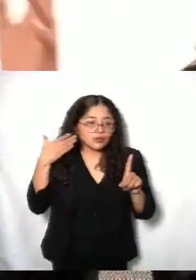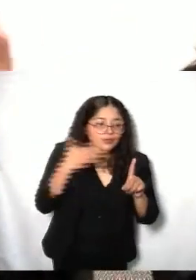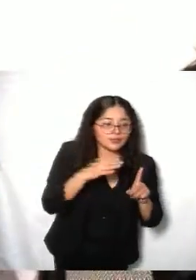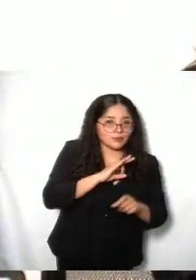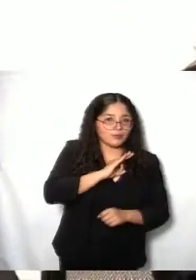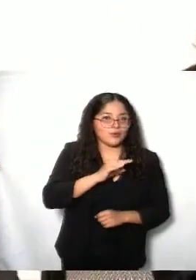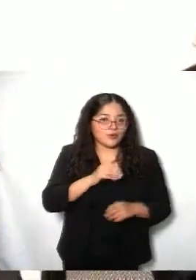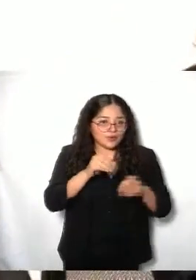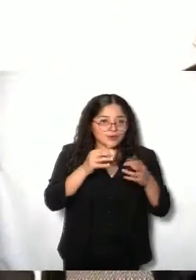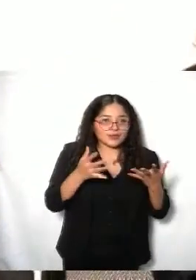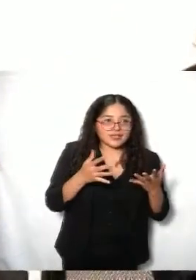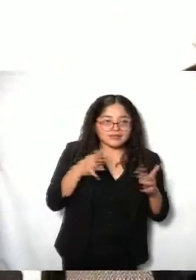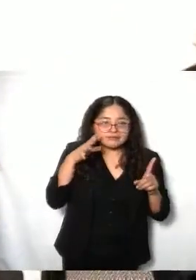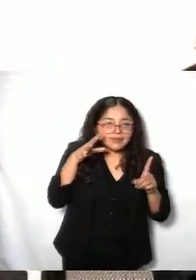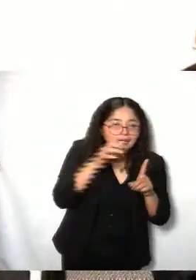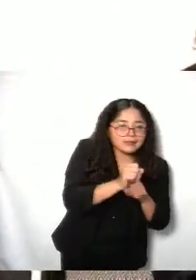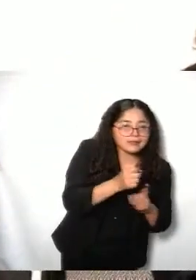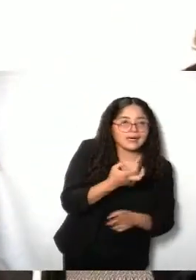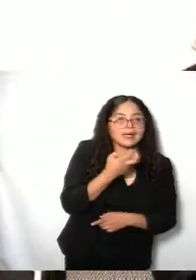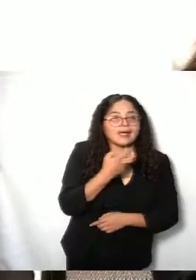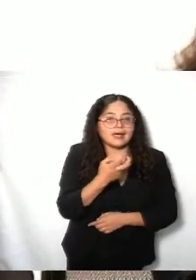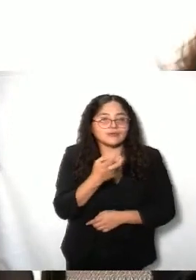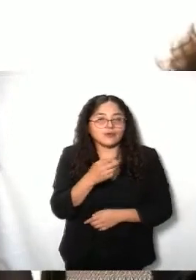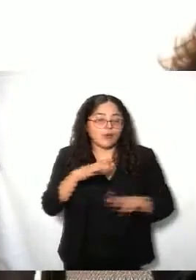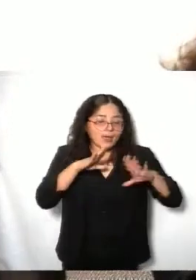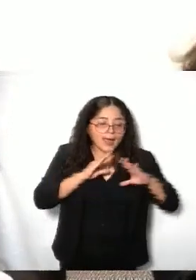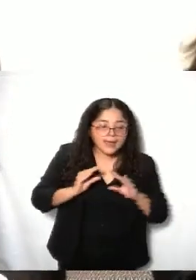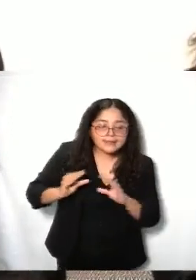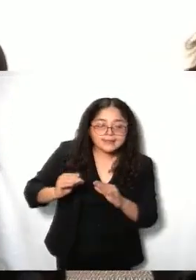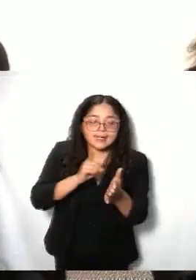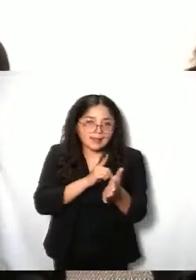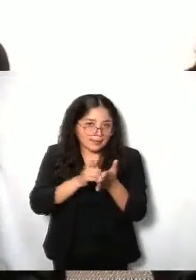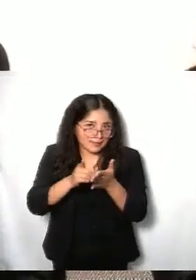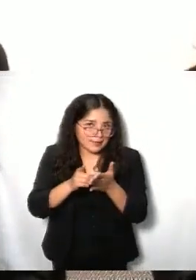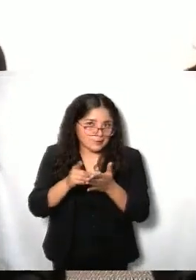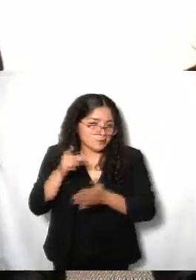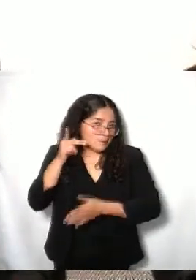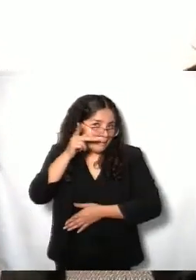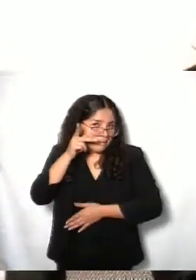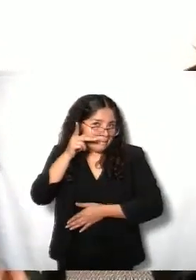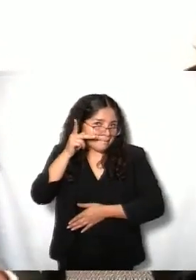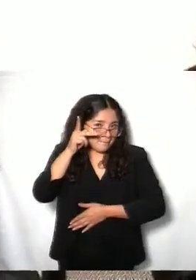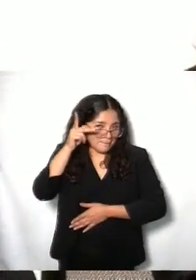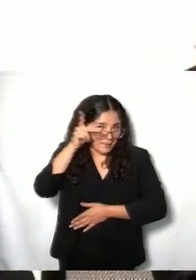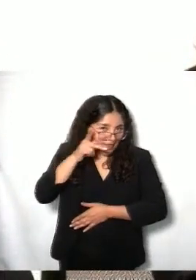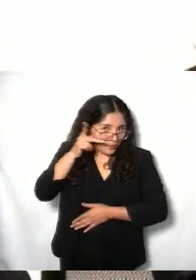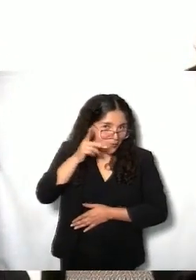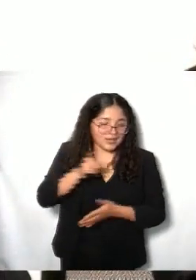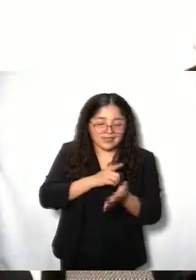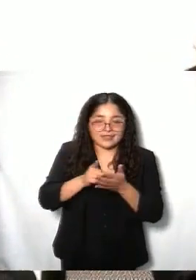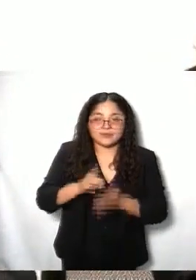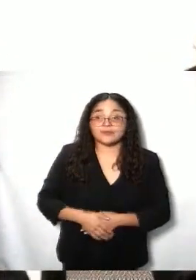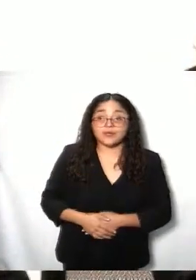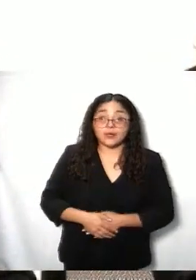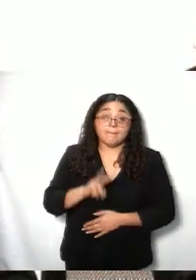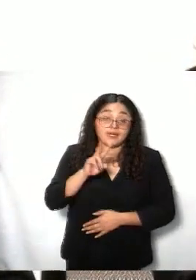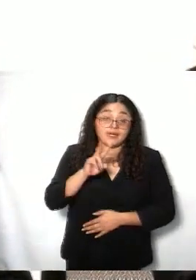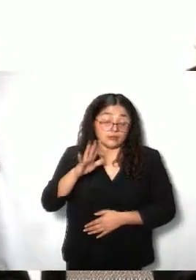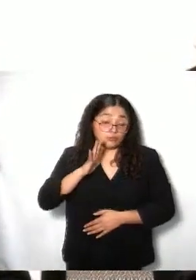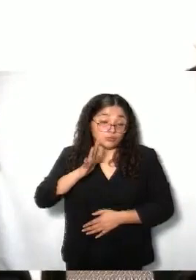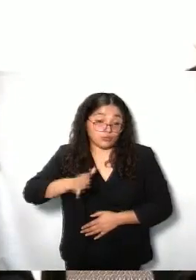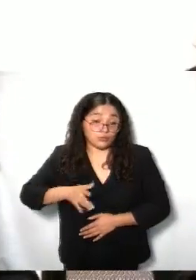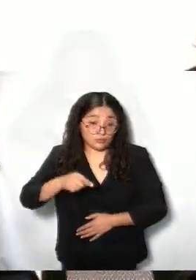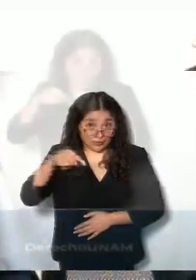materializar eso que él ha denominado la pedagogía del derecho. Entonces, un gusto estar en este auditorio, muy